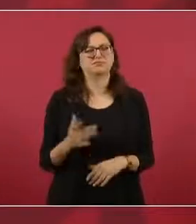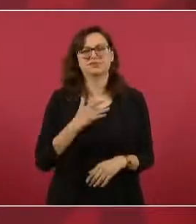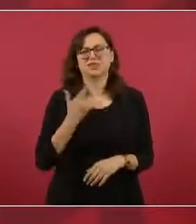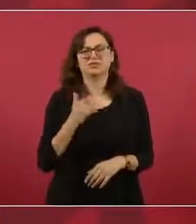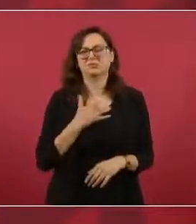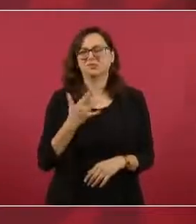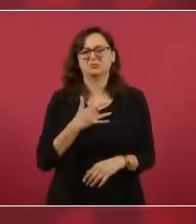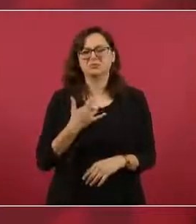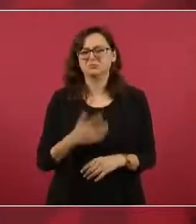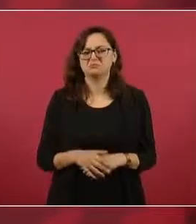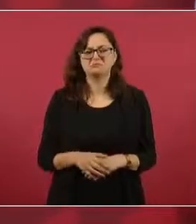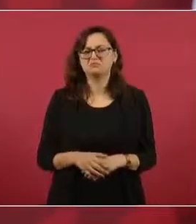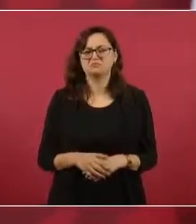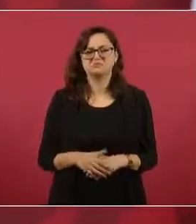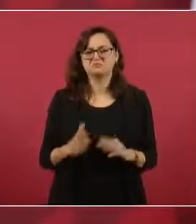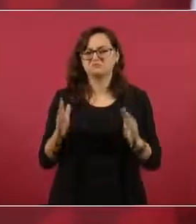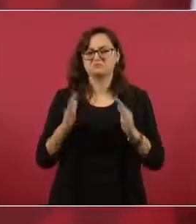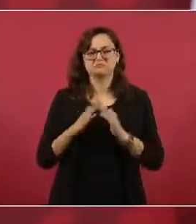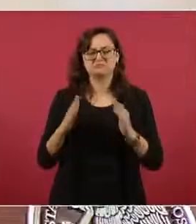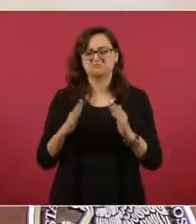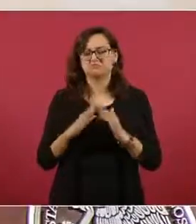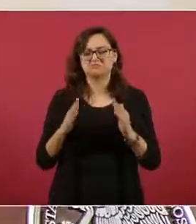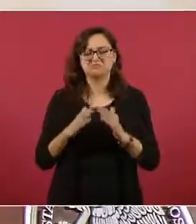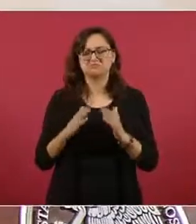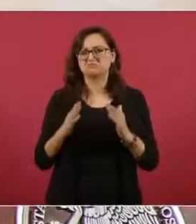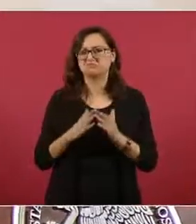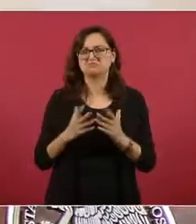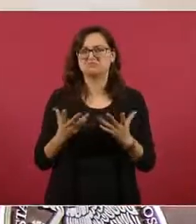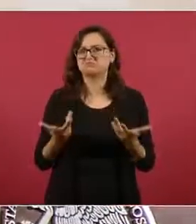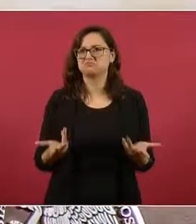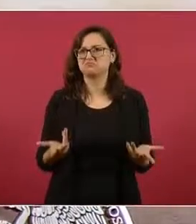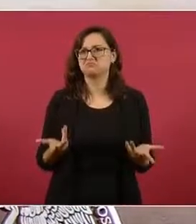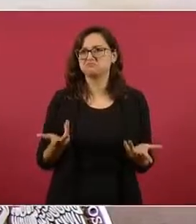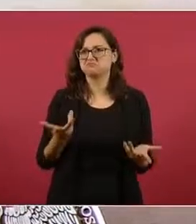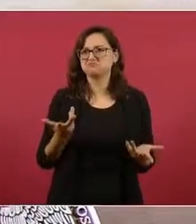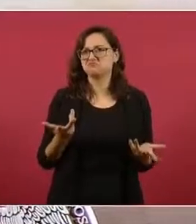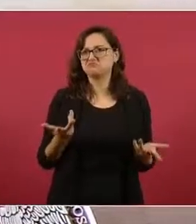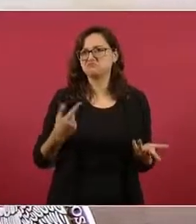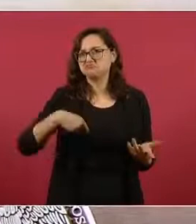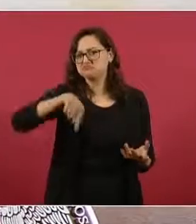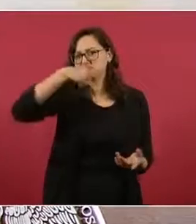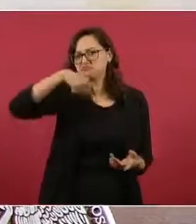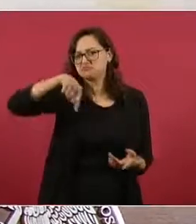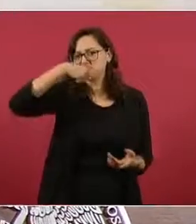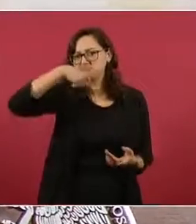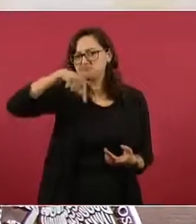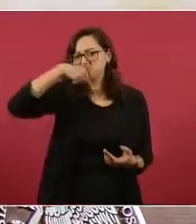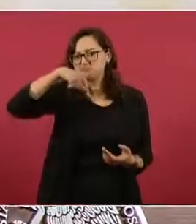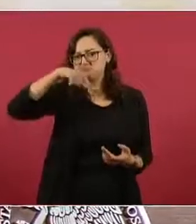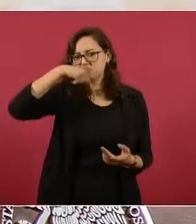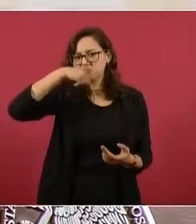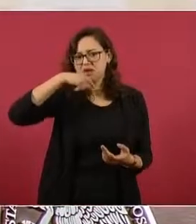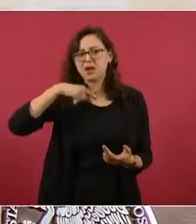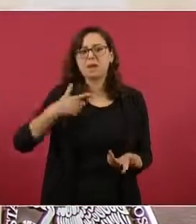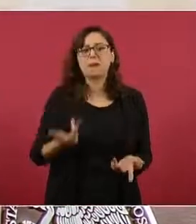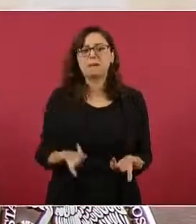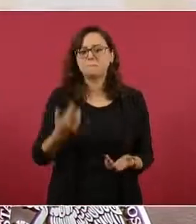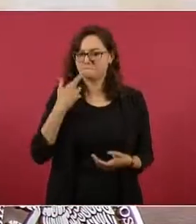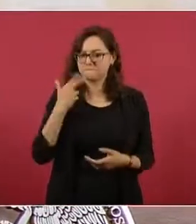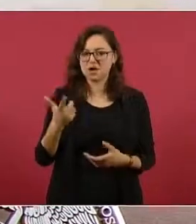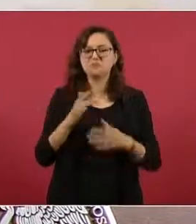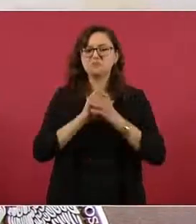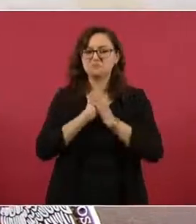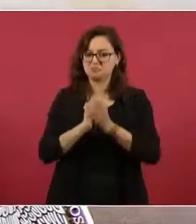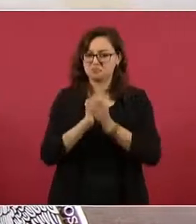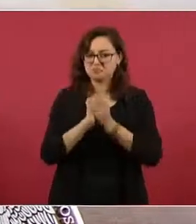Mejor vamos a que se rifen,